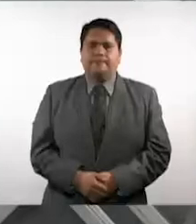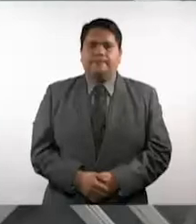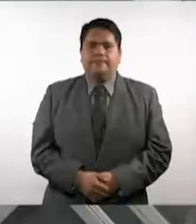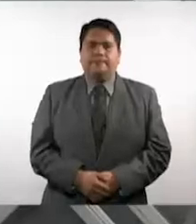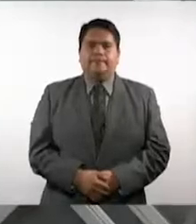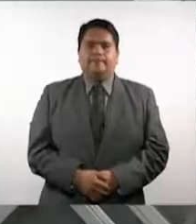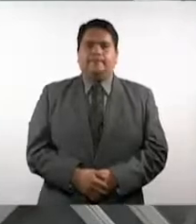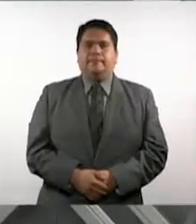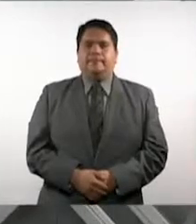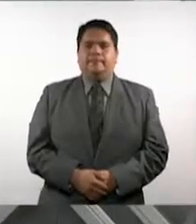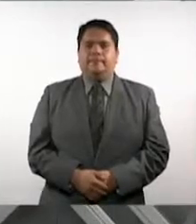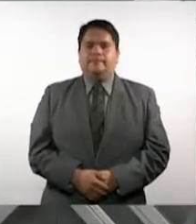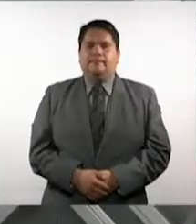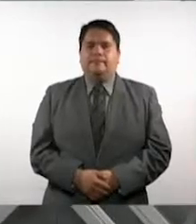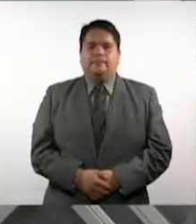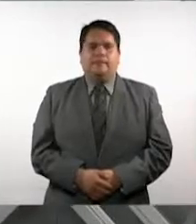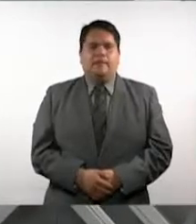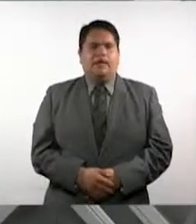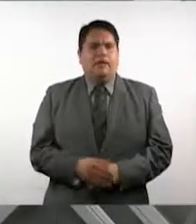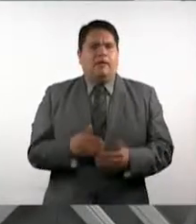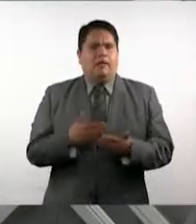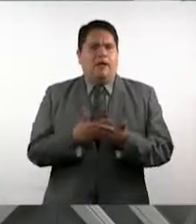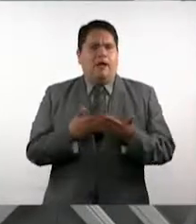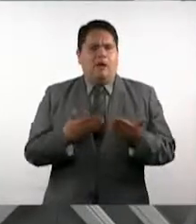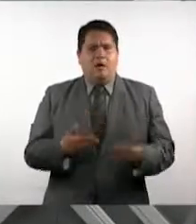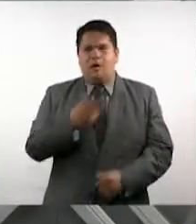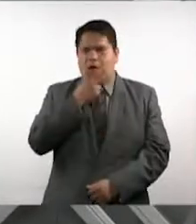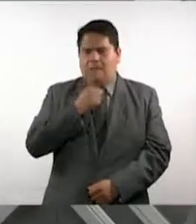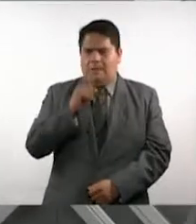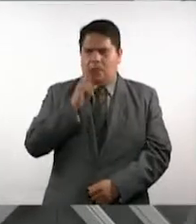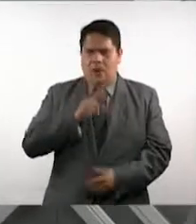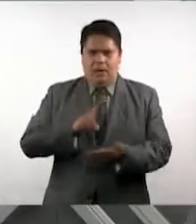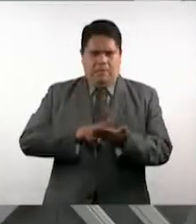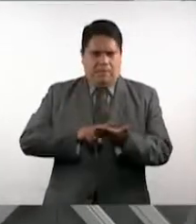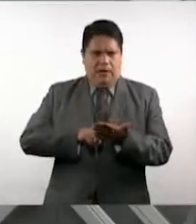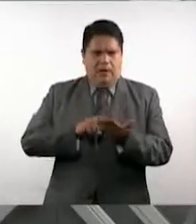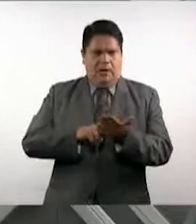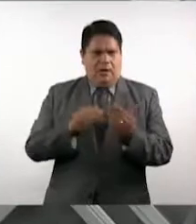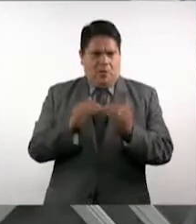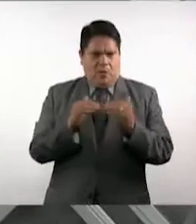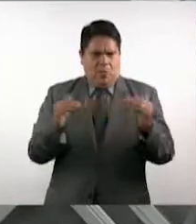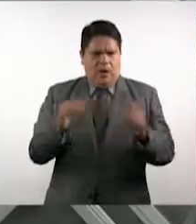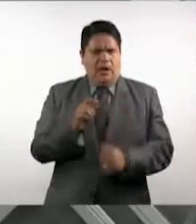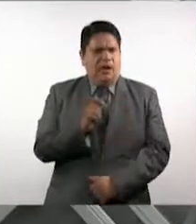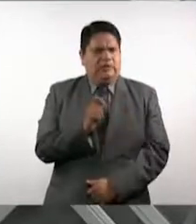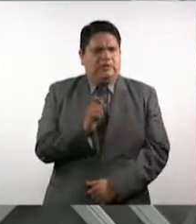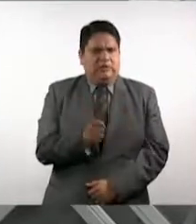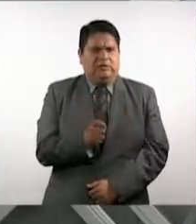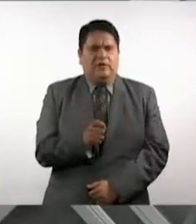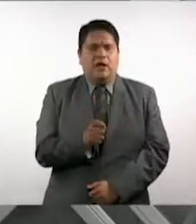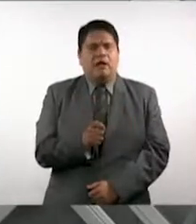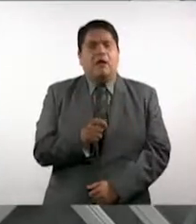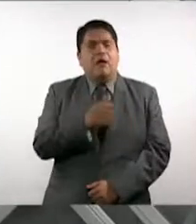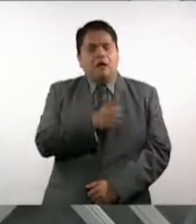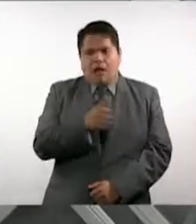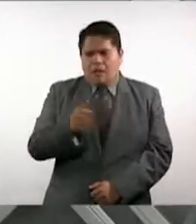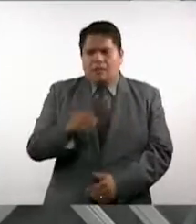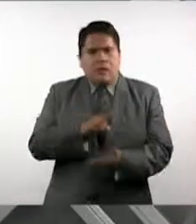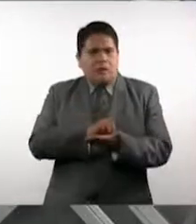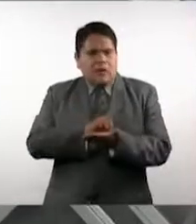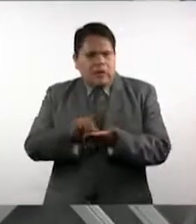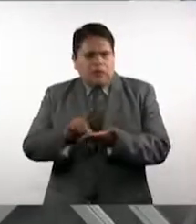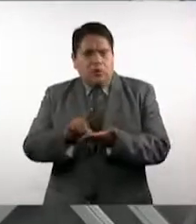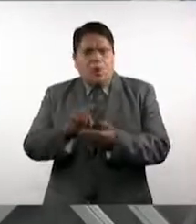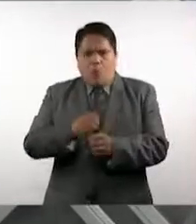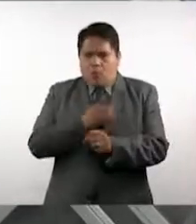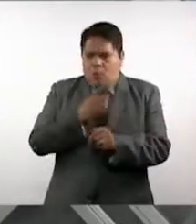La igualdad sustantiva es el acceso al mismo trato y oportunidades para el reconocimiento, goce o ejercicio de los derechos humanos y las